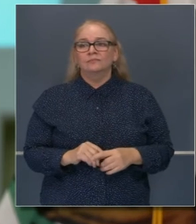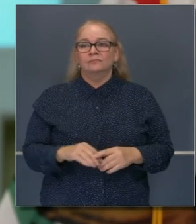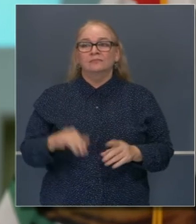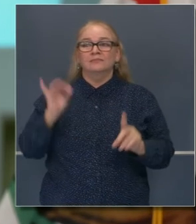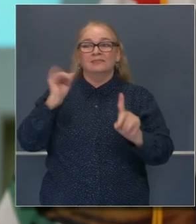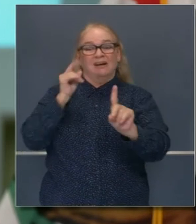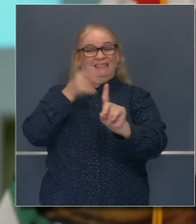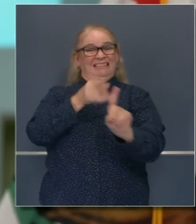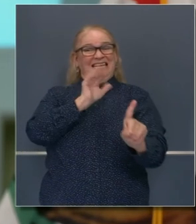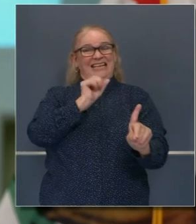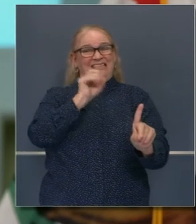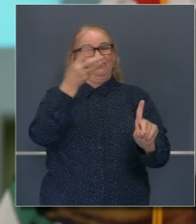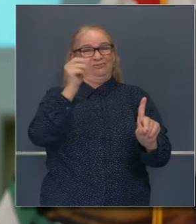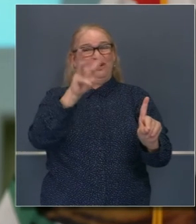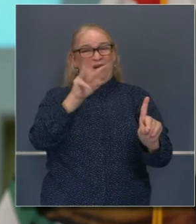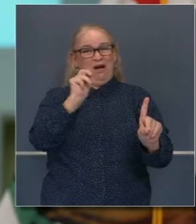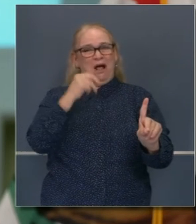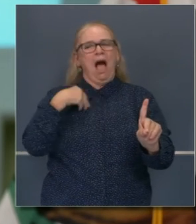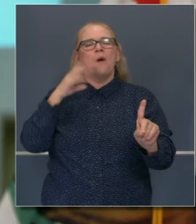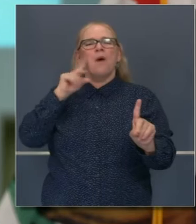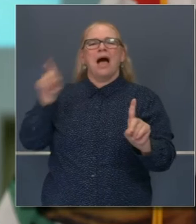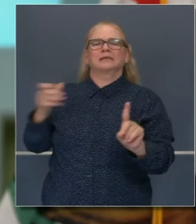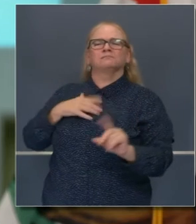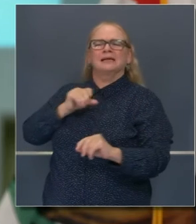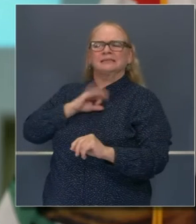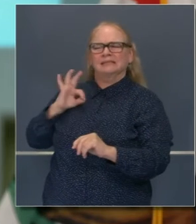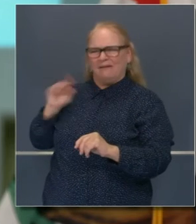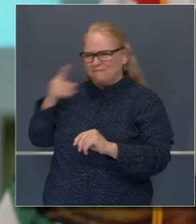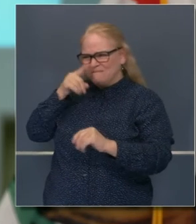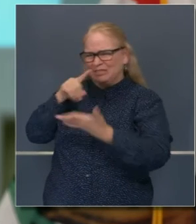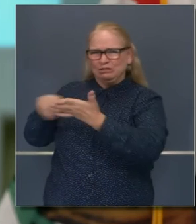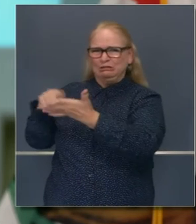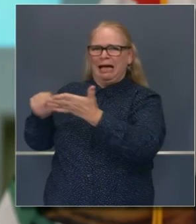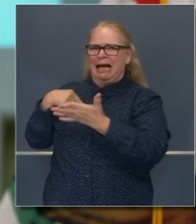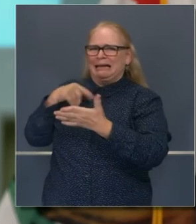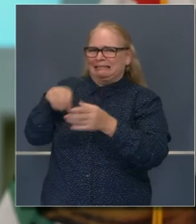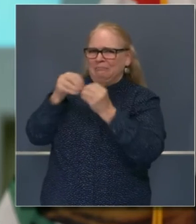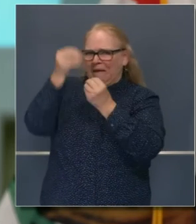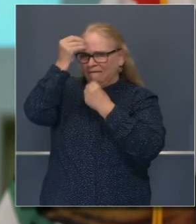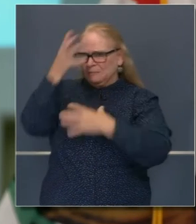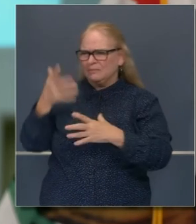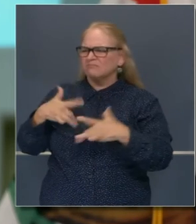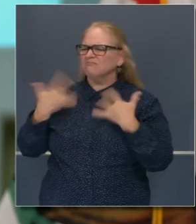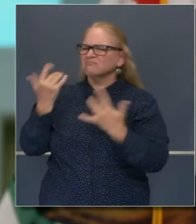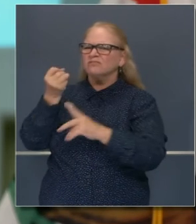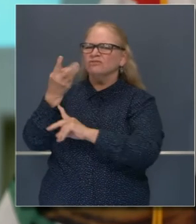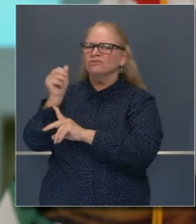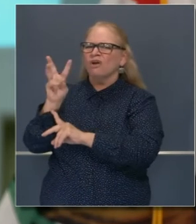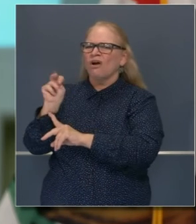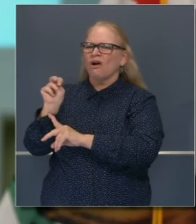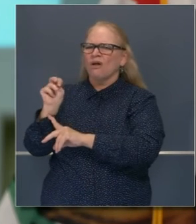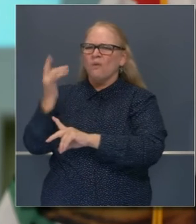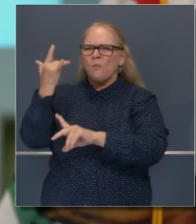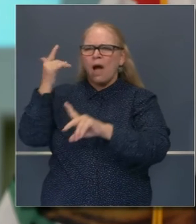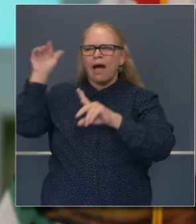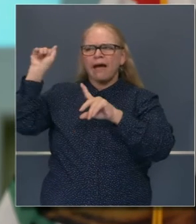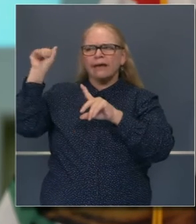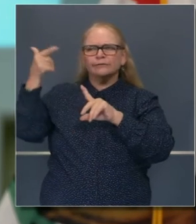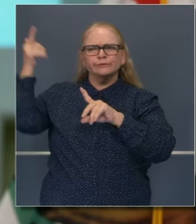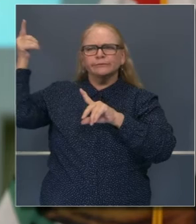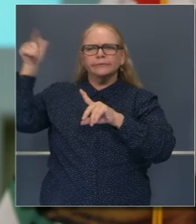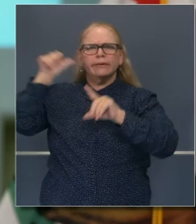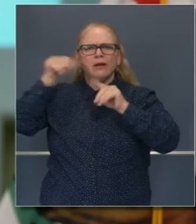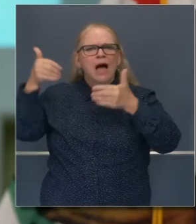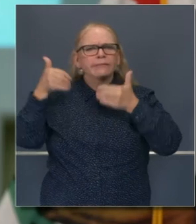lo veré. En ese caso en particular le pediré a mi personal, la administración, que vea más a fondo por qué el